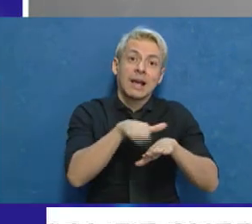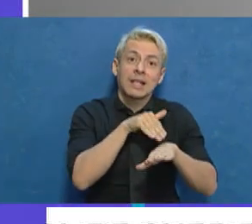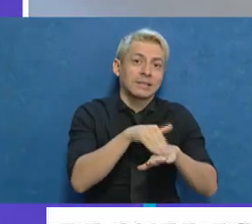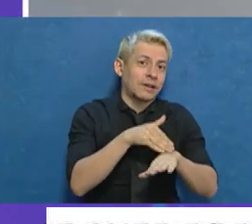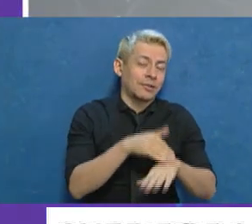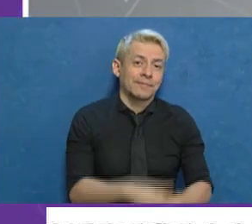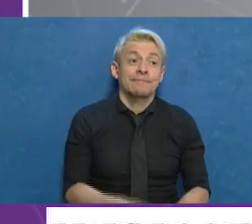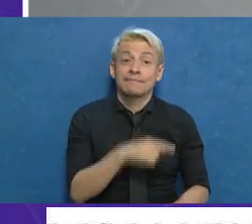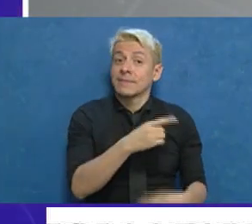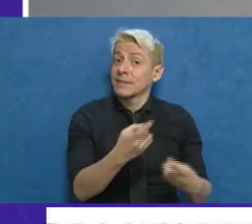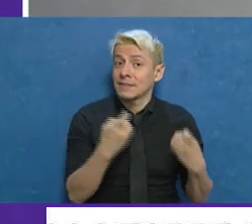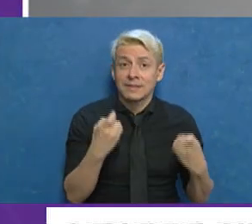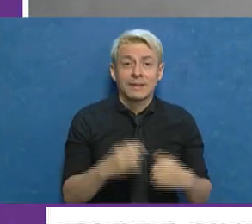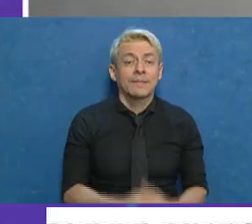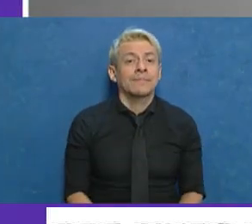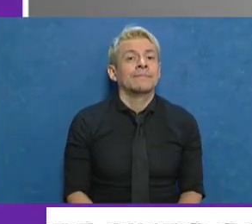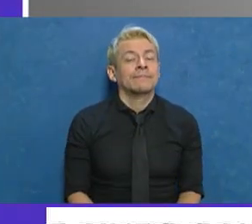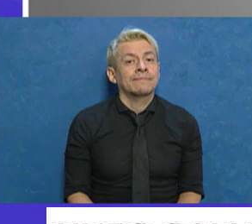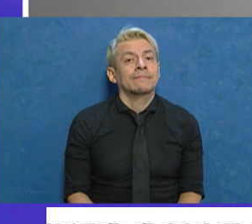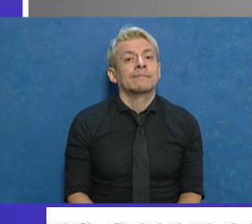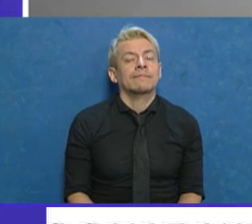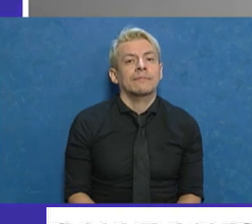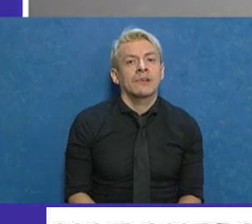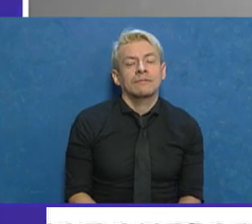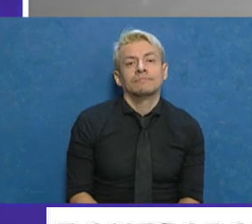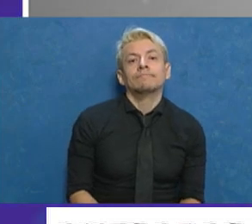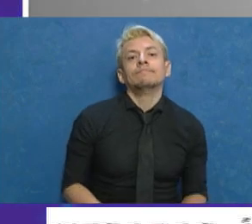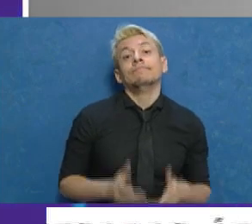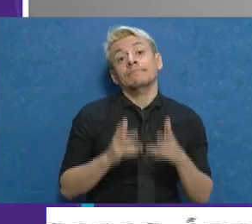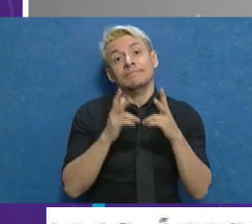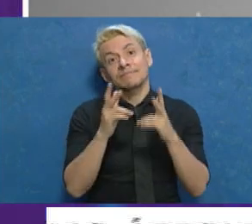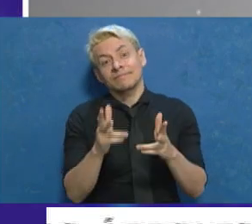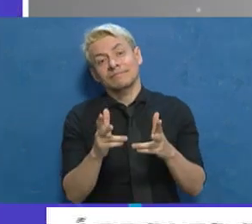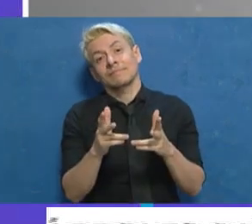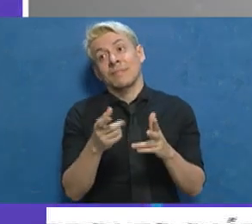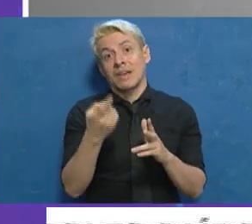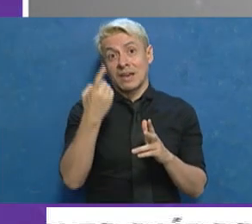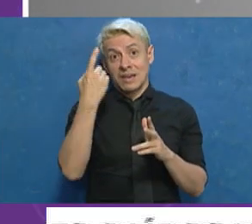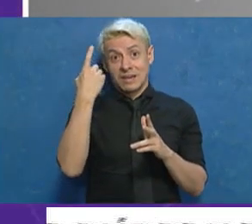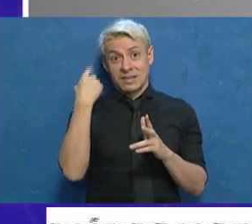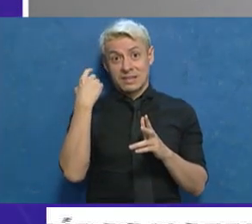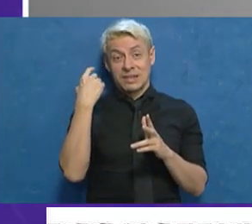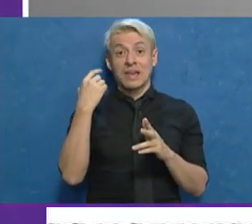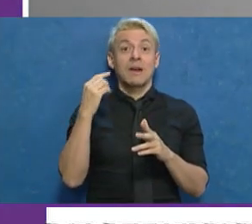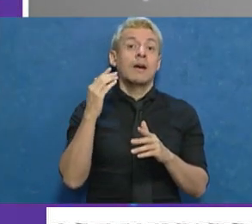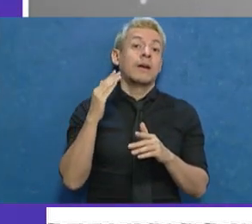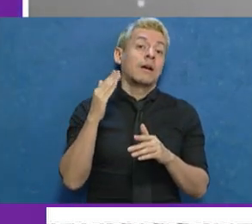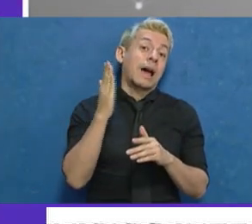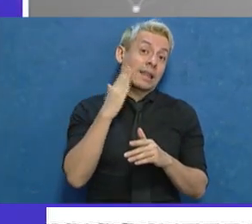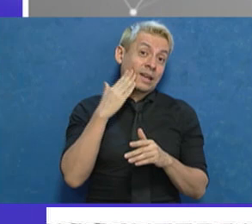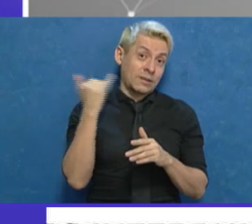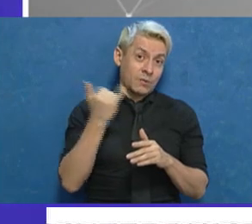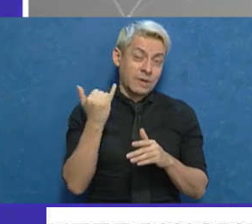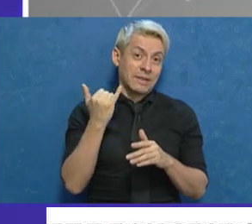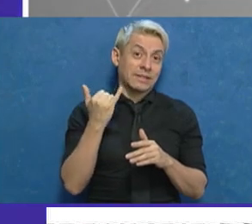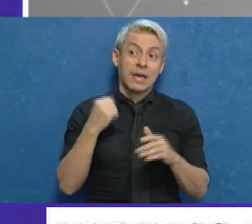estaban necesitando estas familias. Te decía, recorrió desde el día de ayer, desde el jueves a la tarde Orozco, y